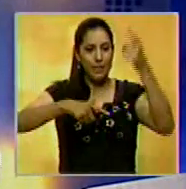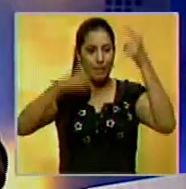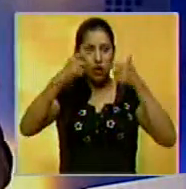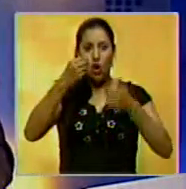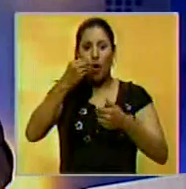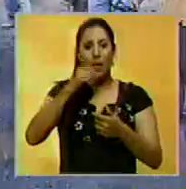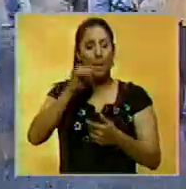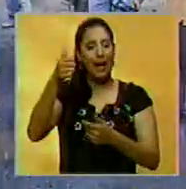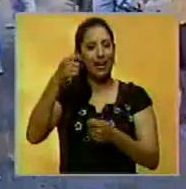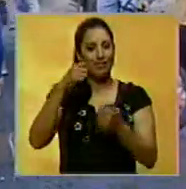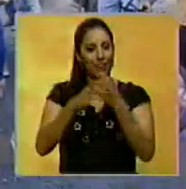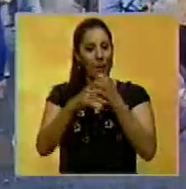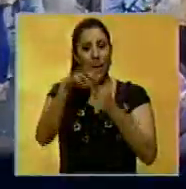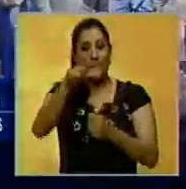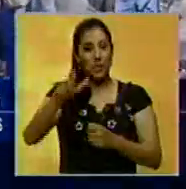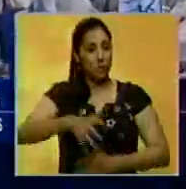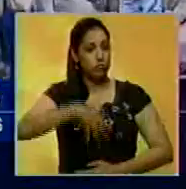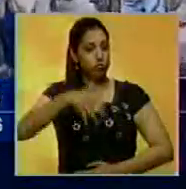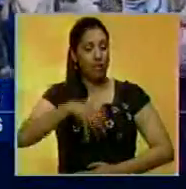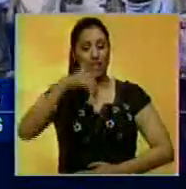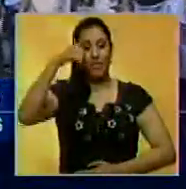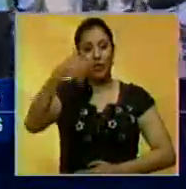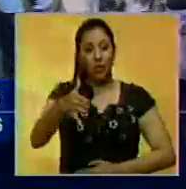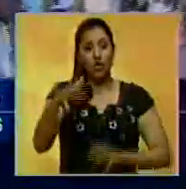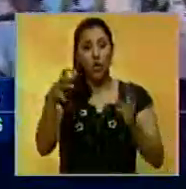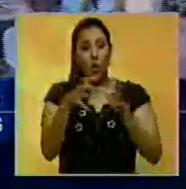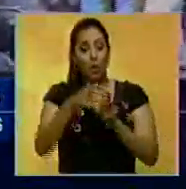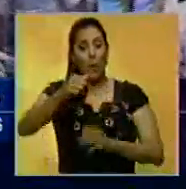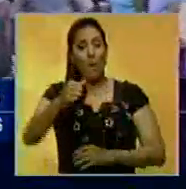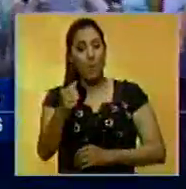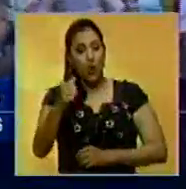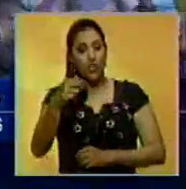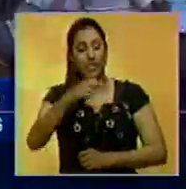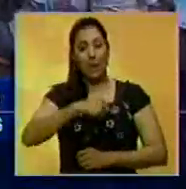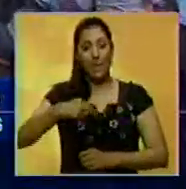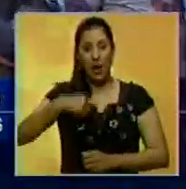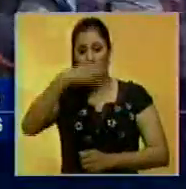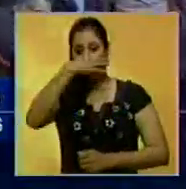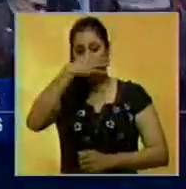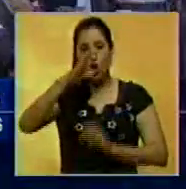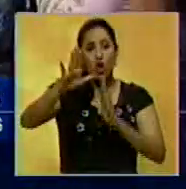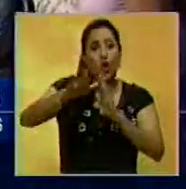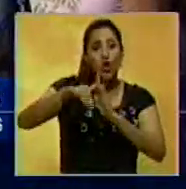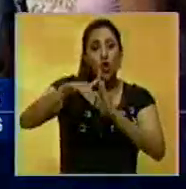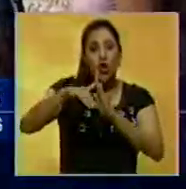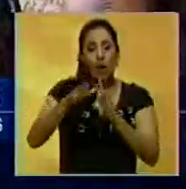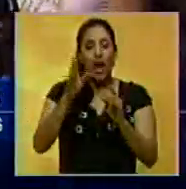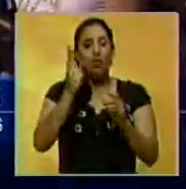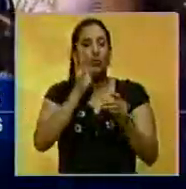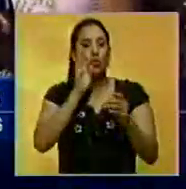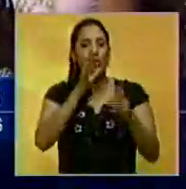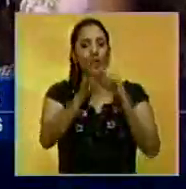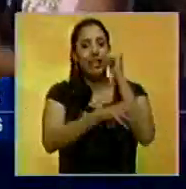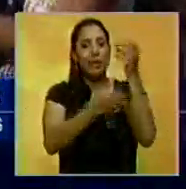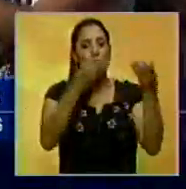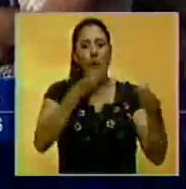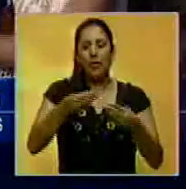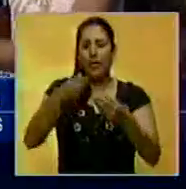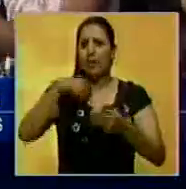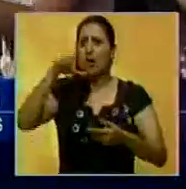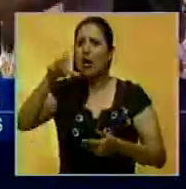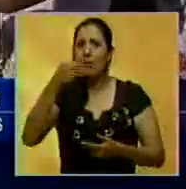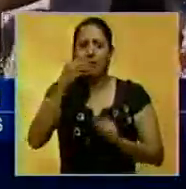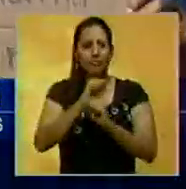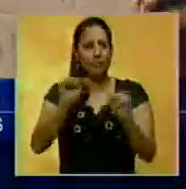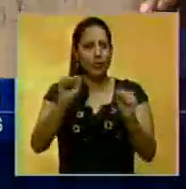Mirandina. Vecinos molestos denunciaron que colectivos, policías y la gerencia del establecimiento se roban y desvían la comida, haciendo imposible que